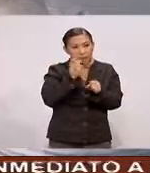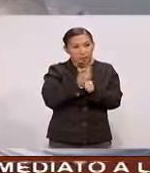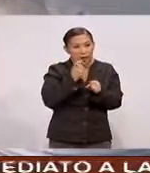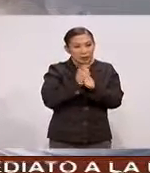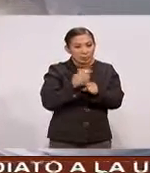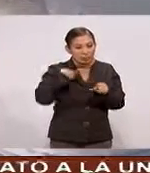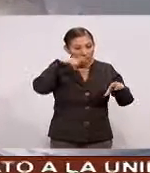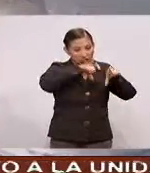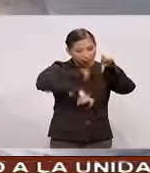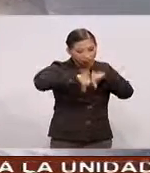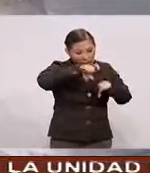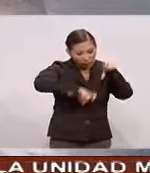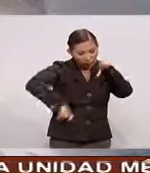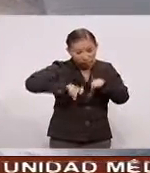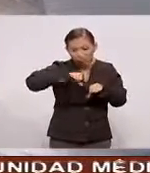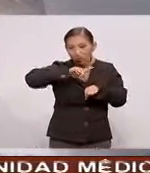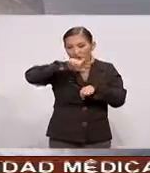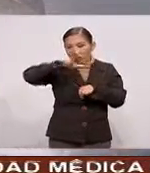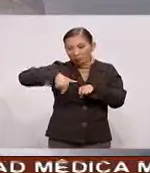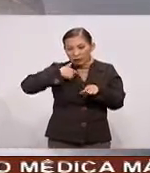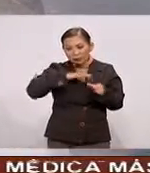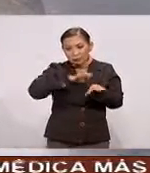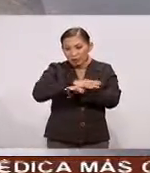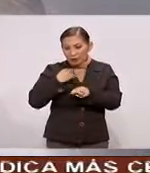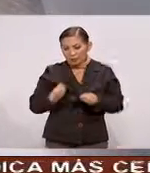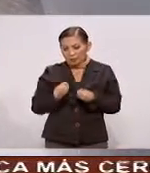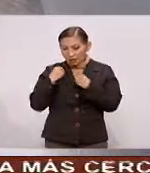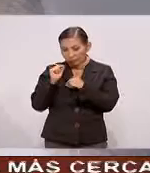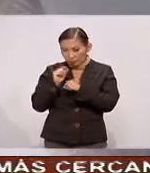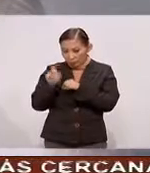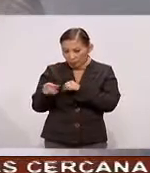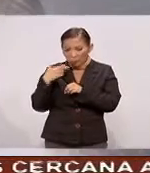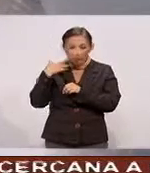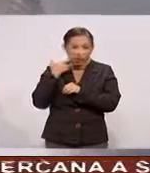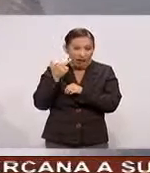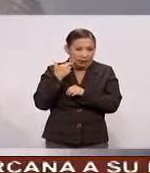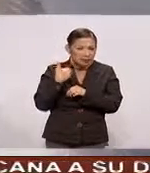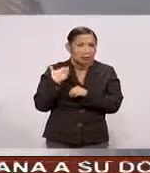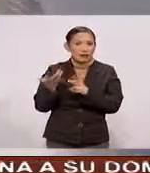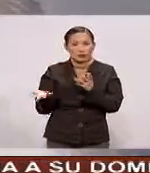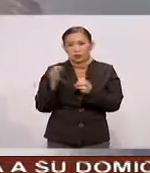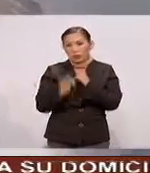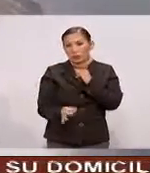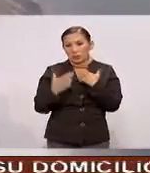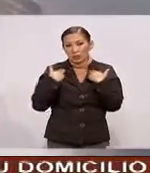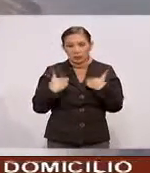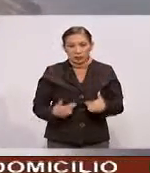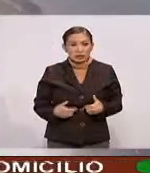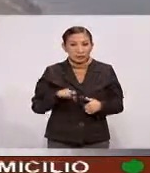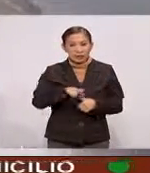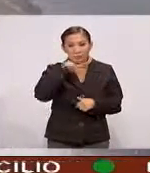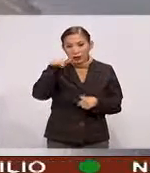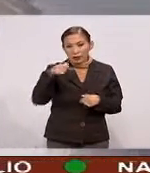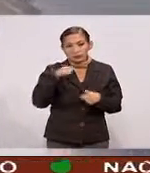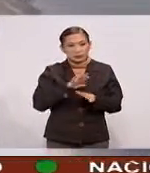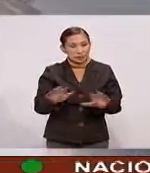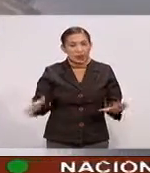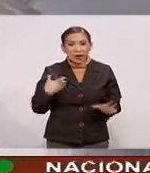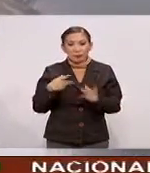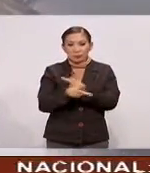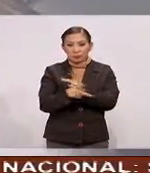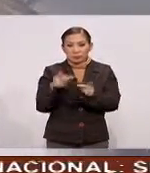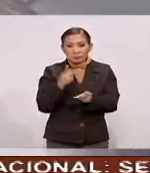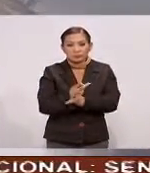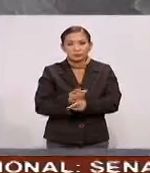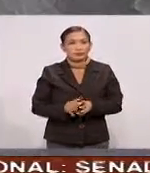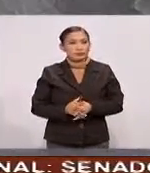nivel laboratorio Y ya después Se hacen en en vivo Que ya serían en ratas Y pues finalmente Pues a humanos Y después ya se empezaría A producir